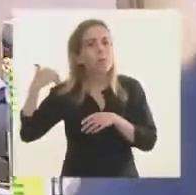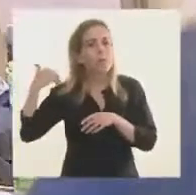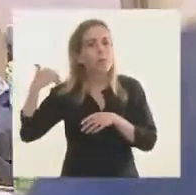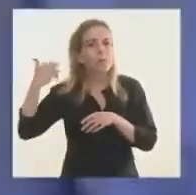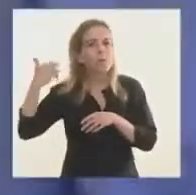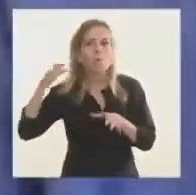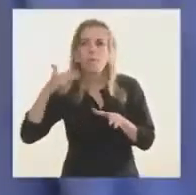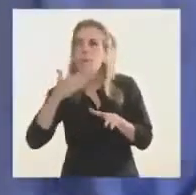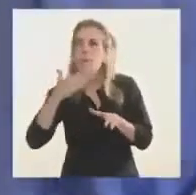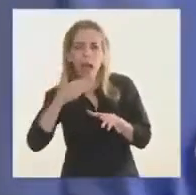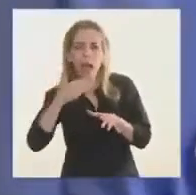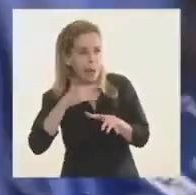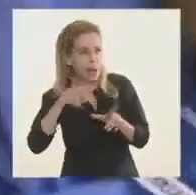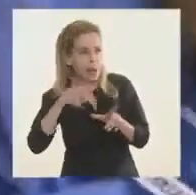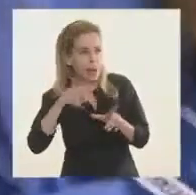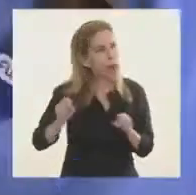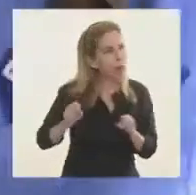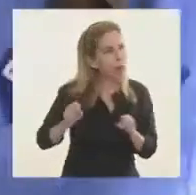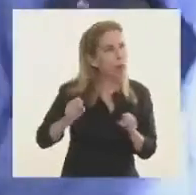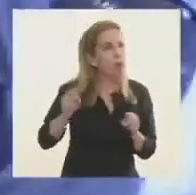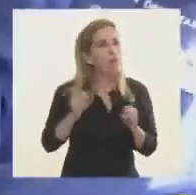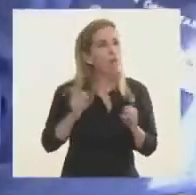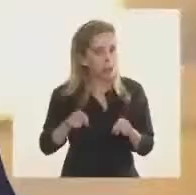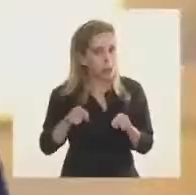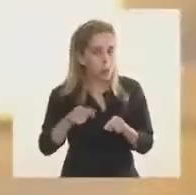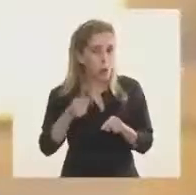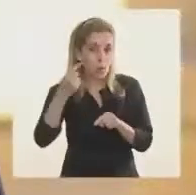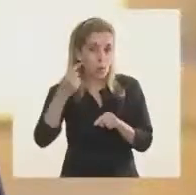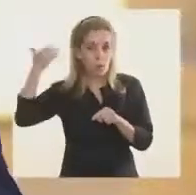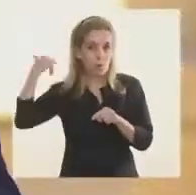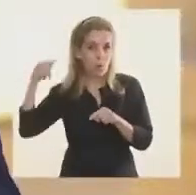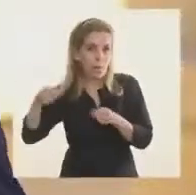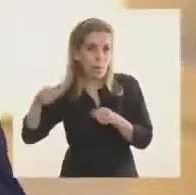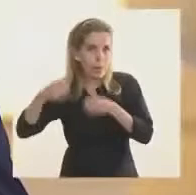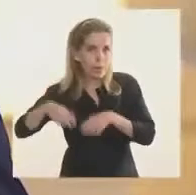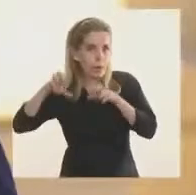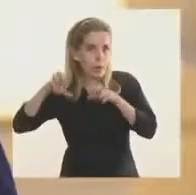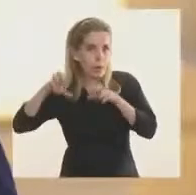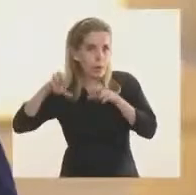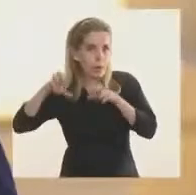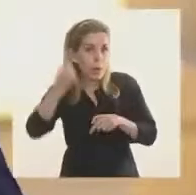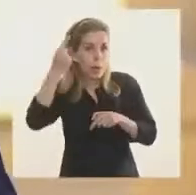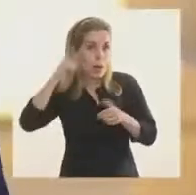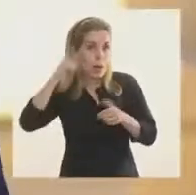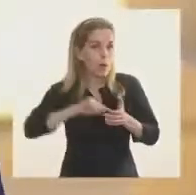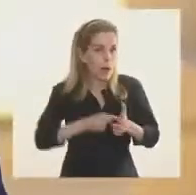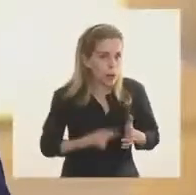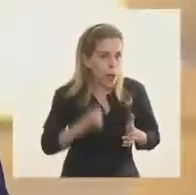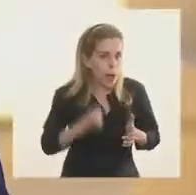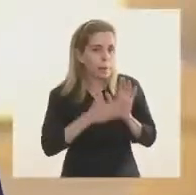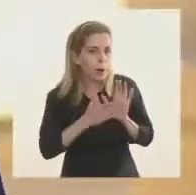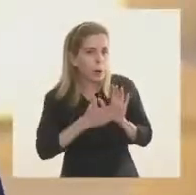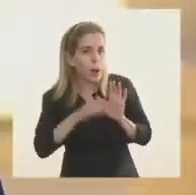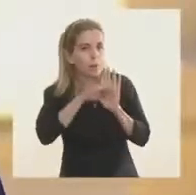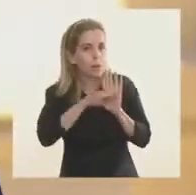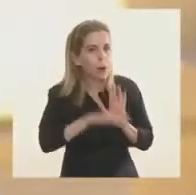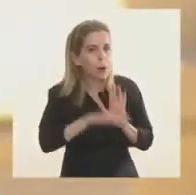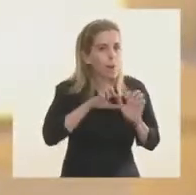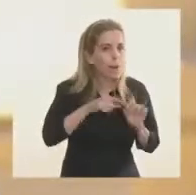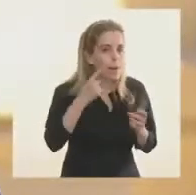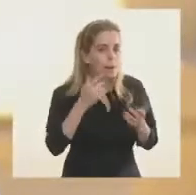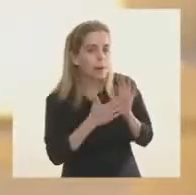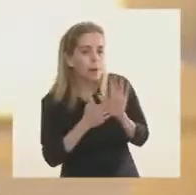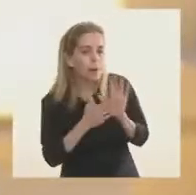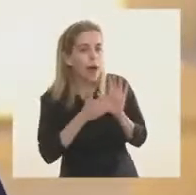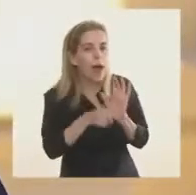de abril, no, fue mayo, los primeros días de mayo, eso fue una necesidad de la Ciudad de Buenos Aires, hicimos el programa, lo aplicamos y ahí